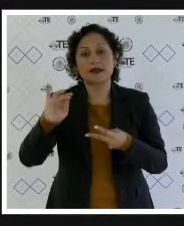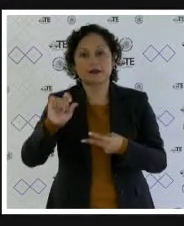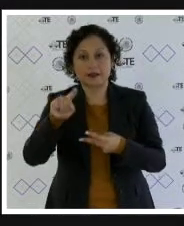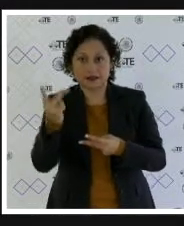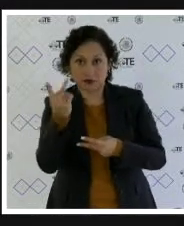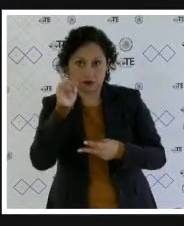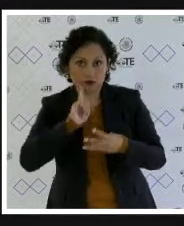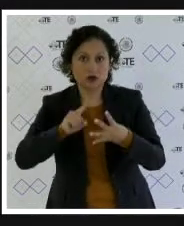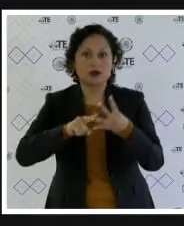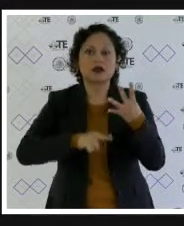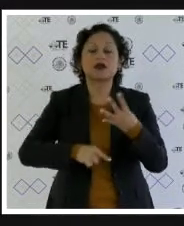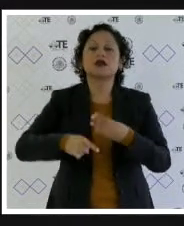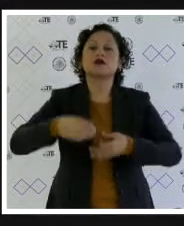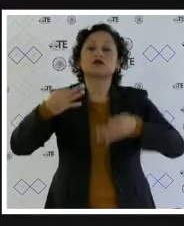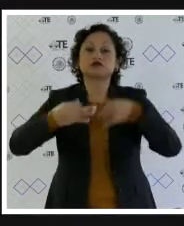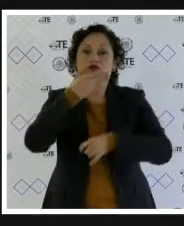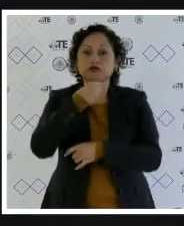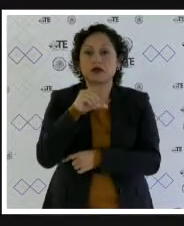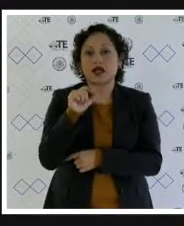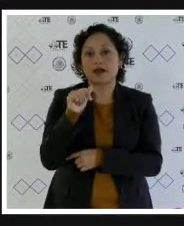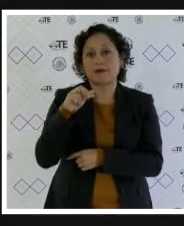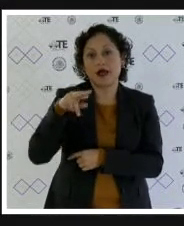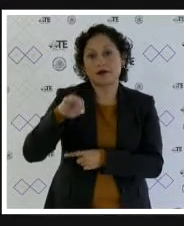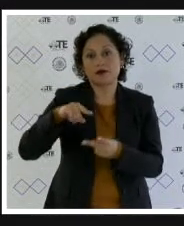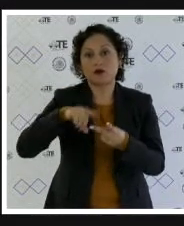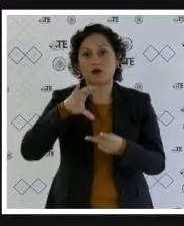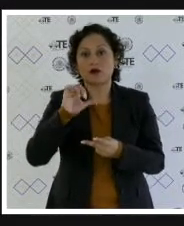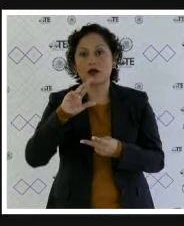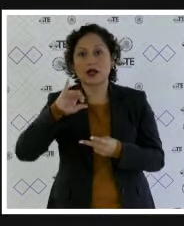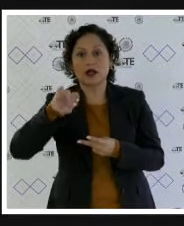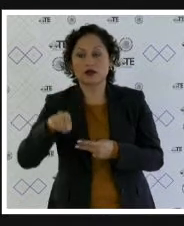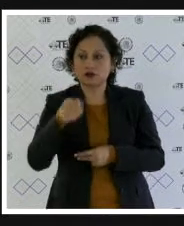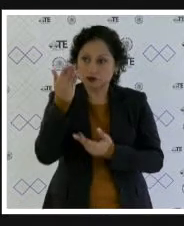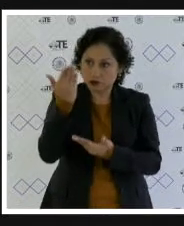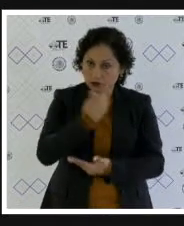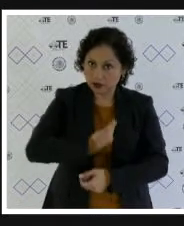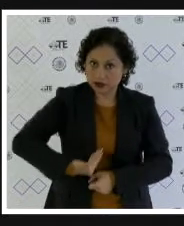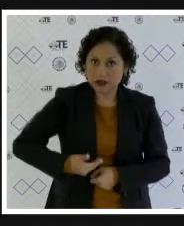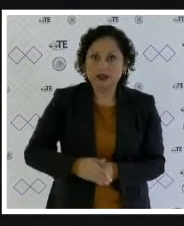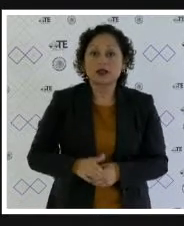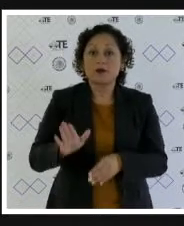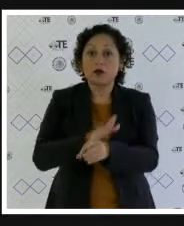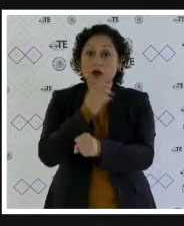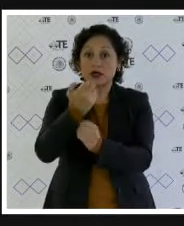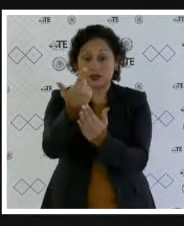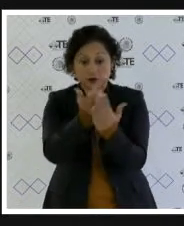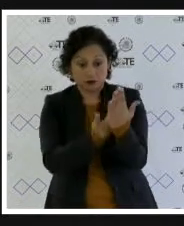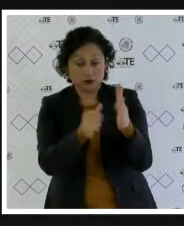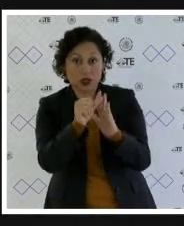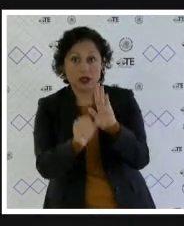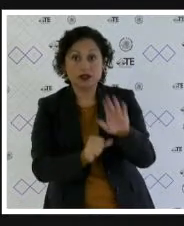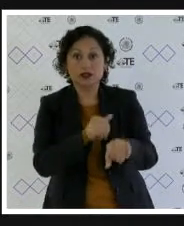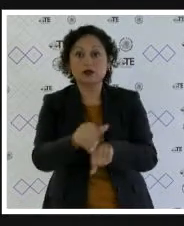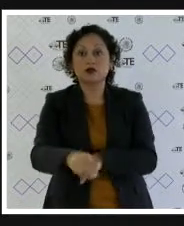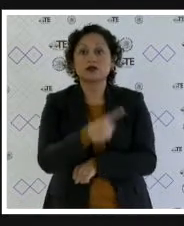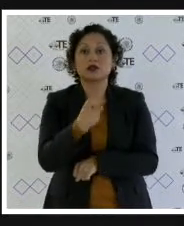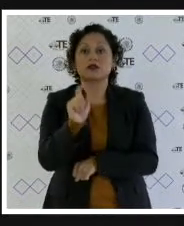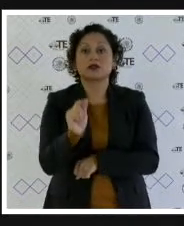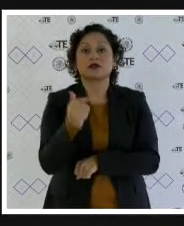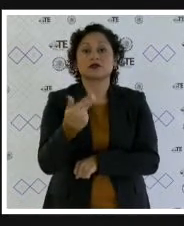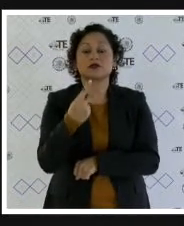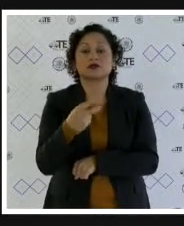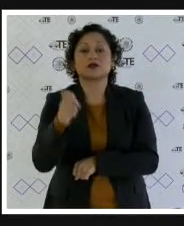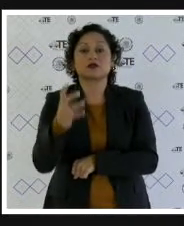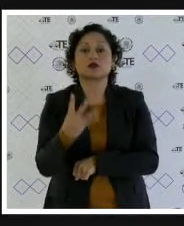así como los colegiados Armando Álvarez Hernández, Juan Carlos Sánchez León y usted magistrado, por ende con fundamento en los artículos 178 y